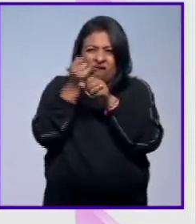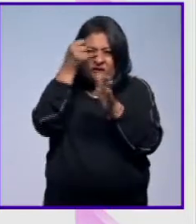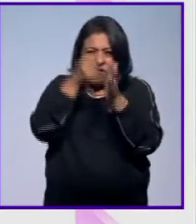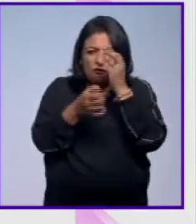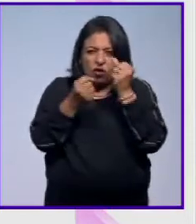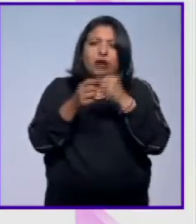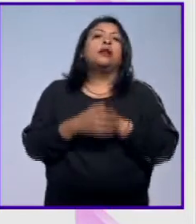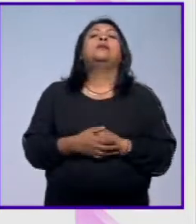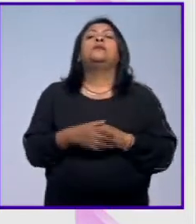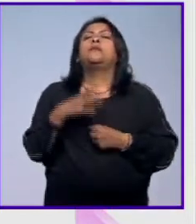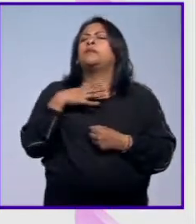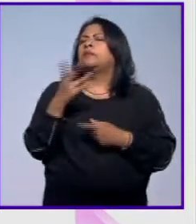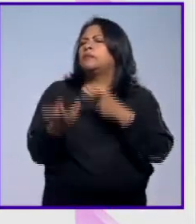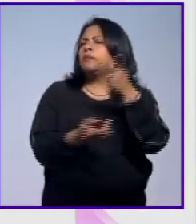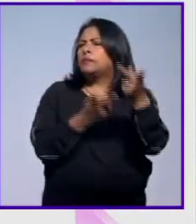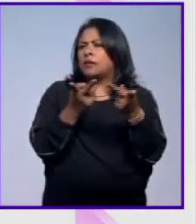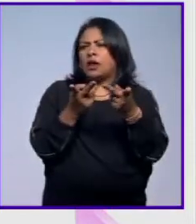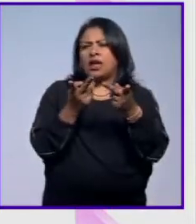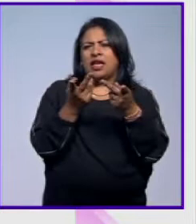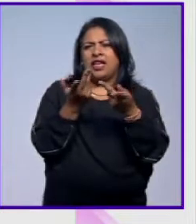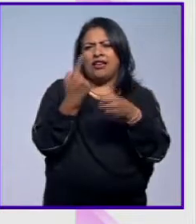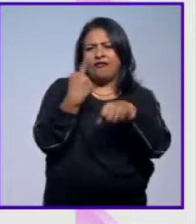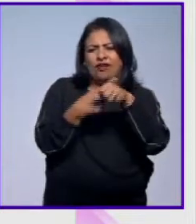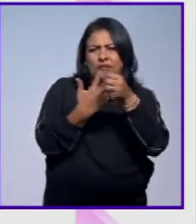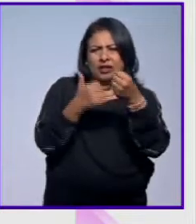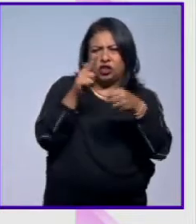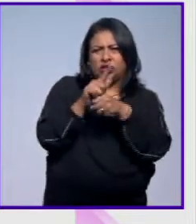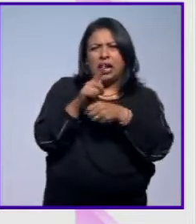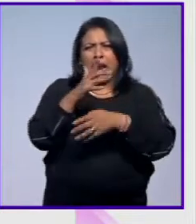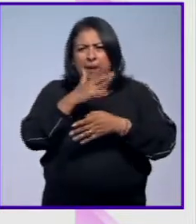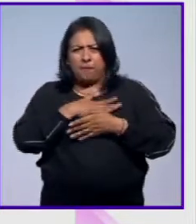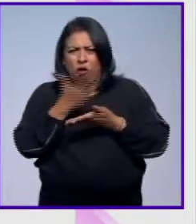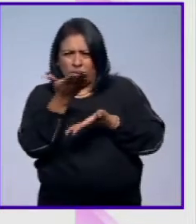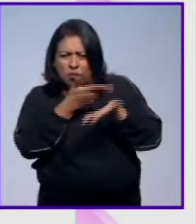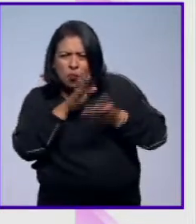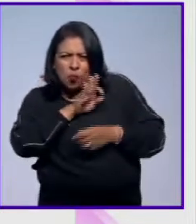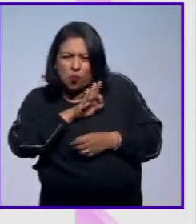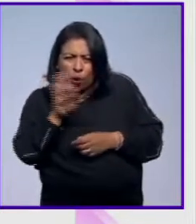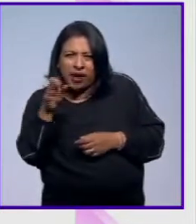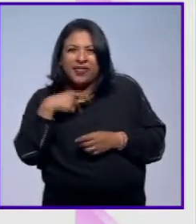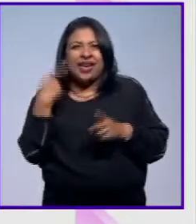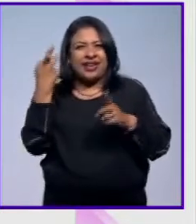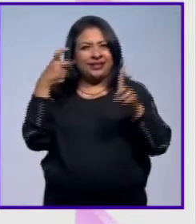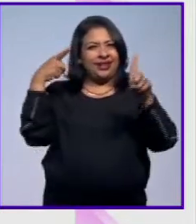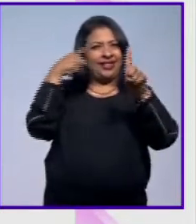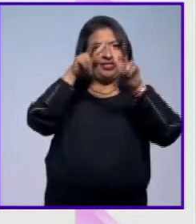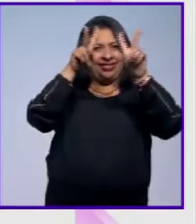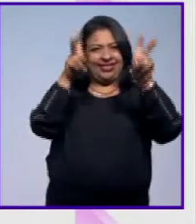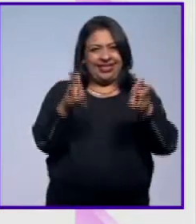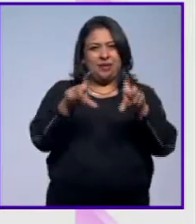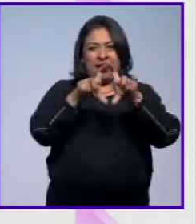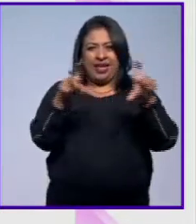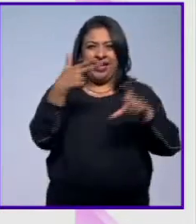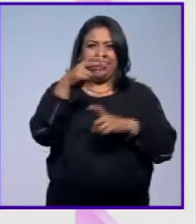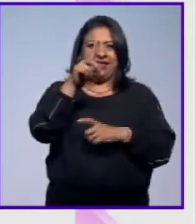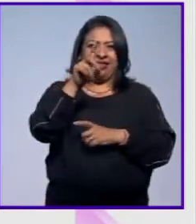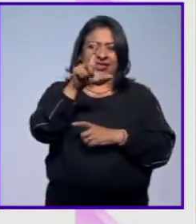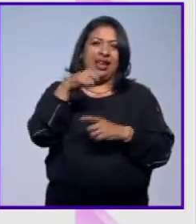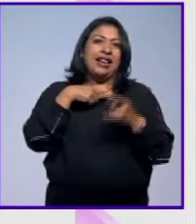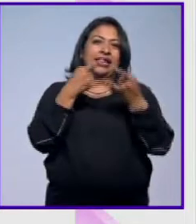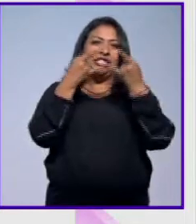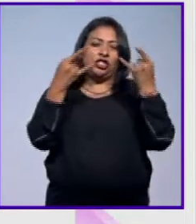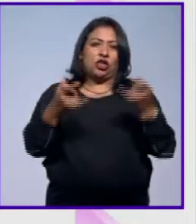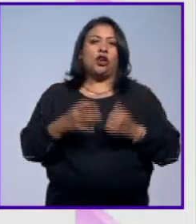¿Pueden convivir la enfermedad social y el amor? Esta fue una de las premisas sobre las cuales fue concebido el texto de Händel y sus